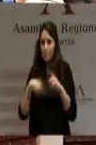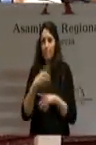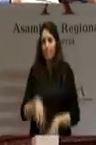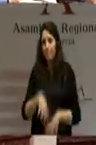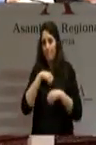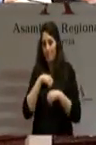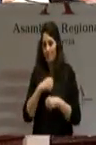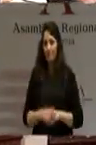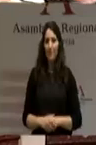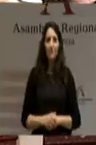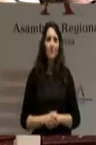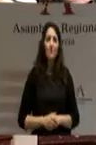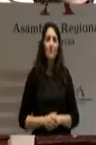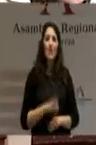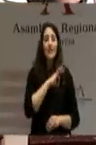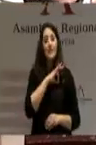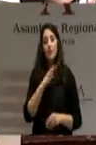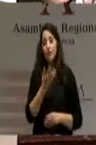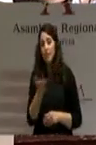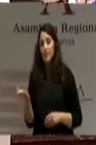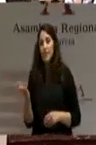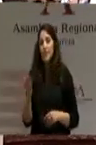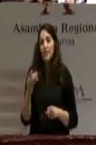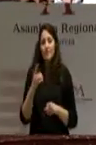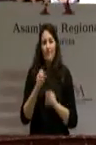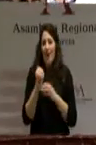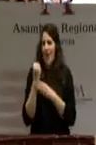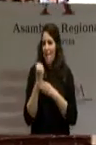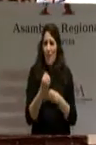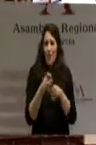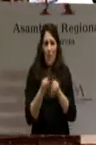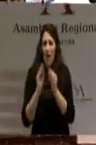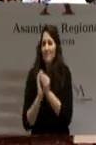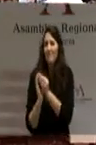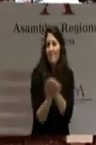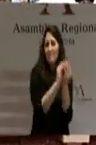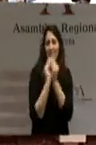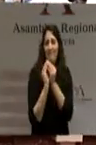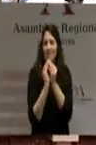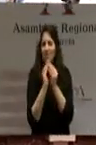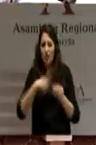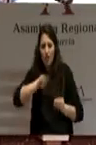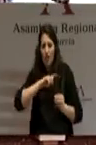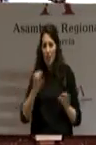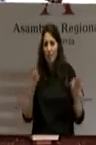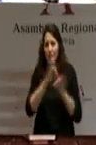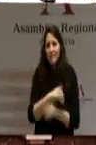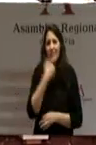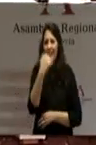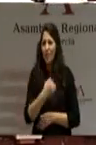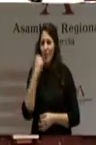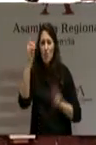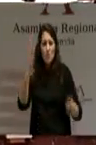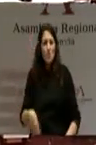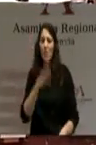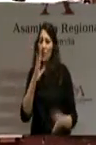Señorías, quiero trasladarles el apoyo inequívoco del Grupo Parlamentario Popular y de todo el Partido Popular a